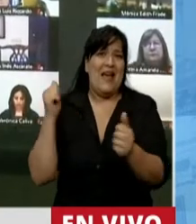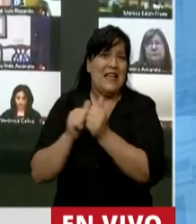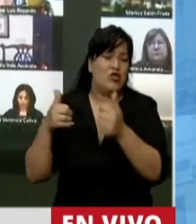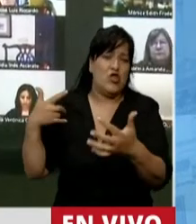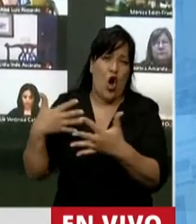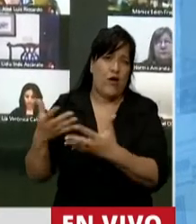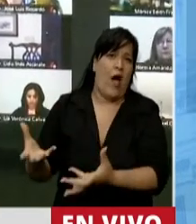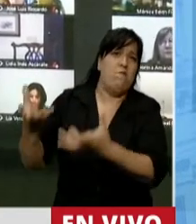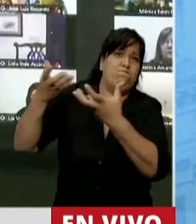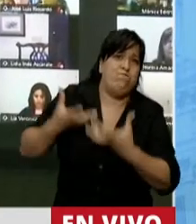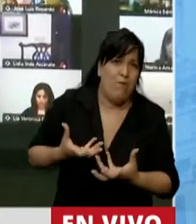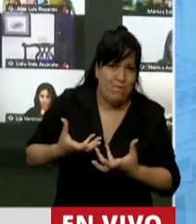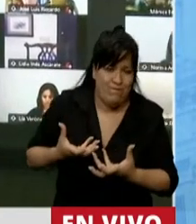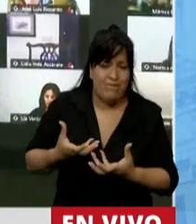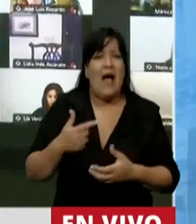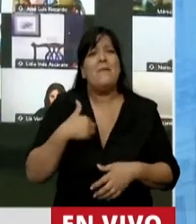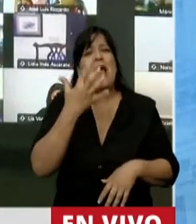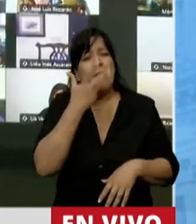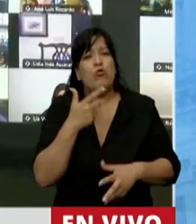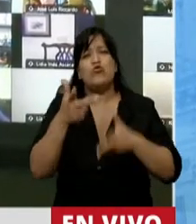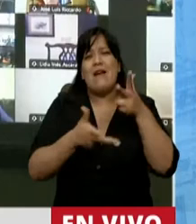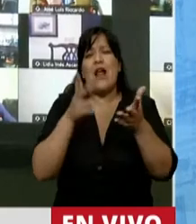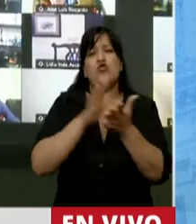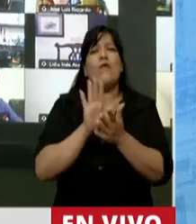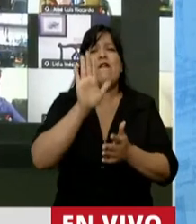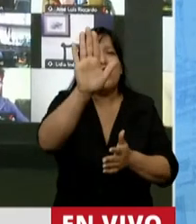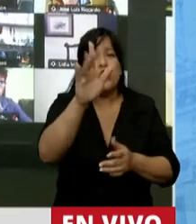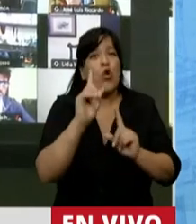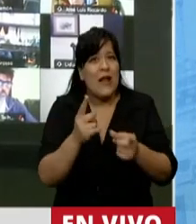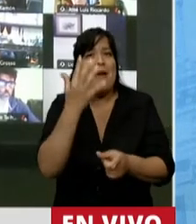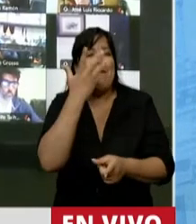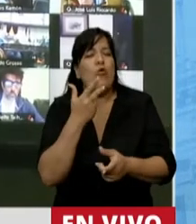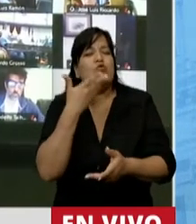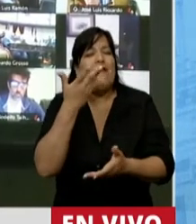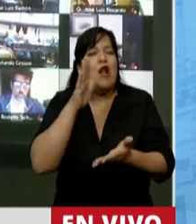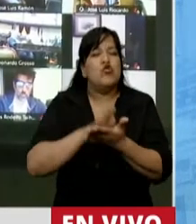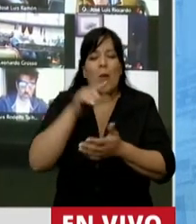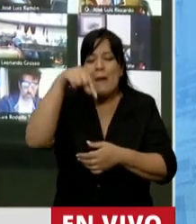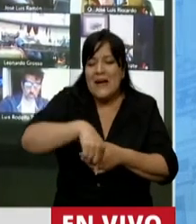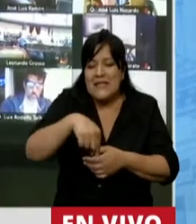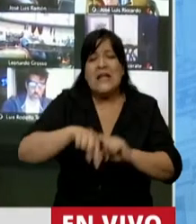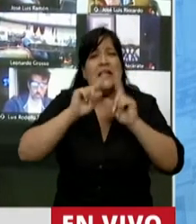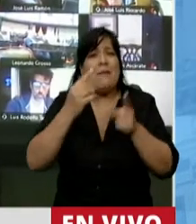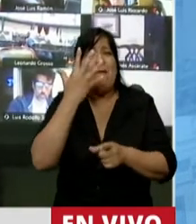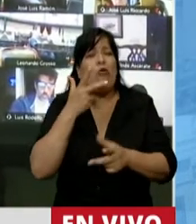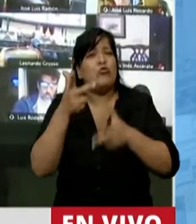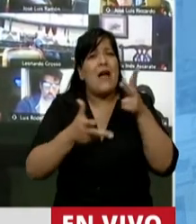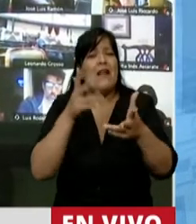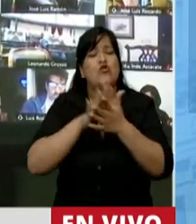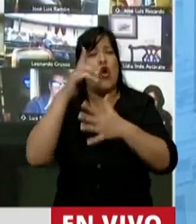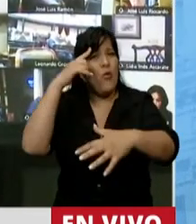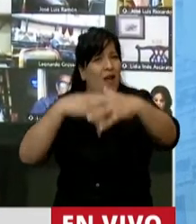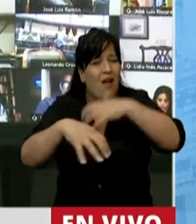Mire, a mí me gusta mucho hablar del futuro y del presente, me gusta hablar de la empatía, me gusta hablar de la